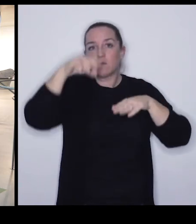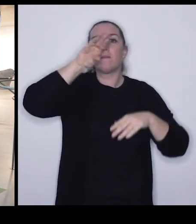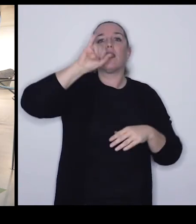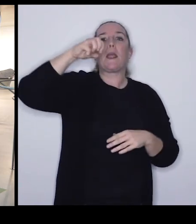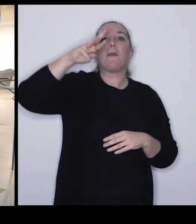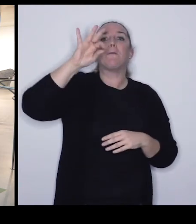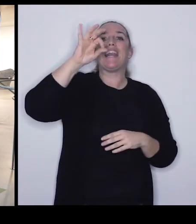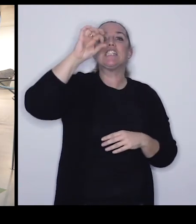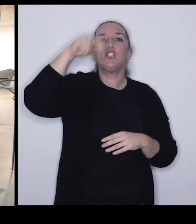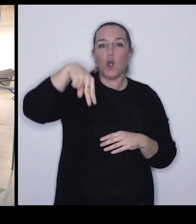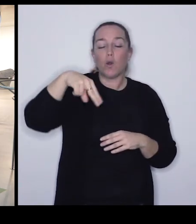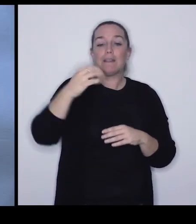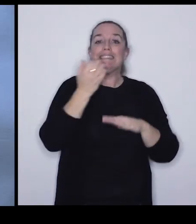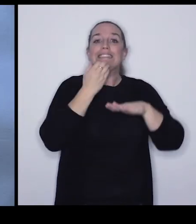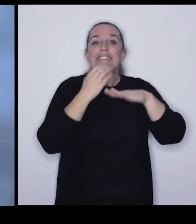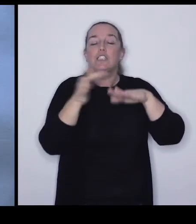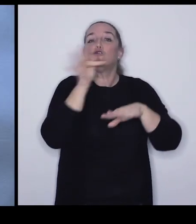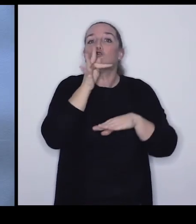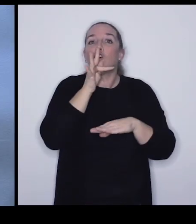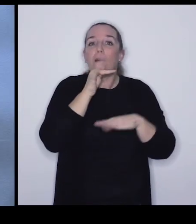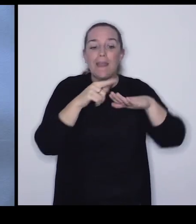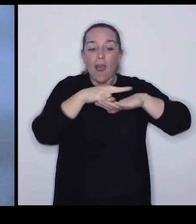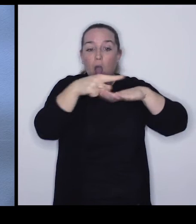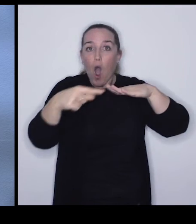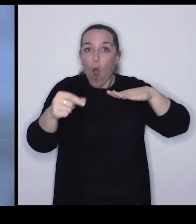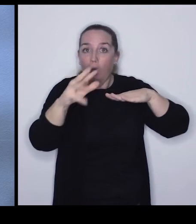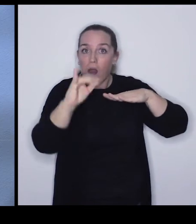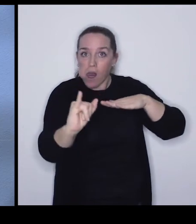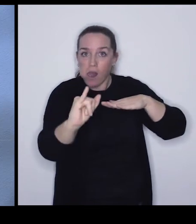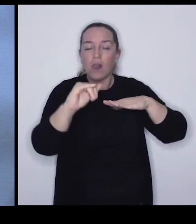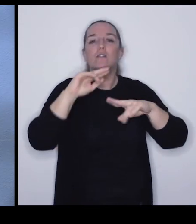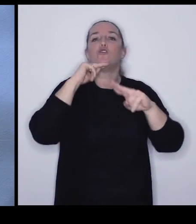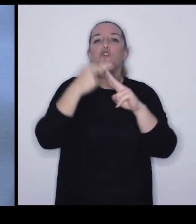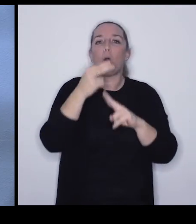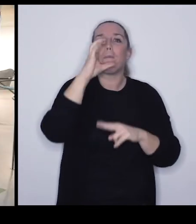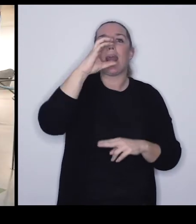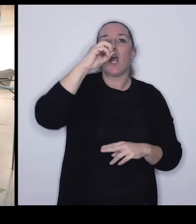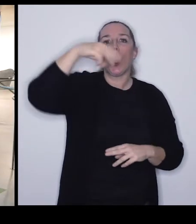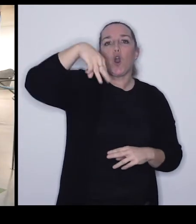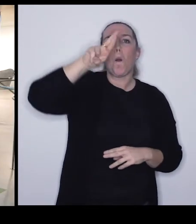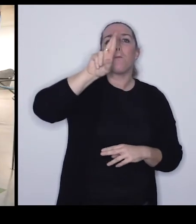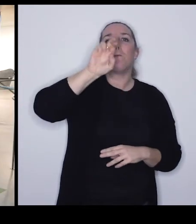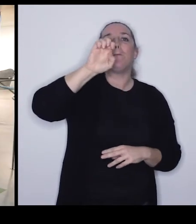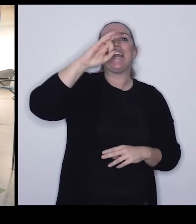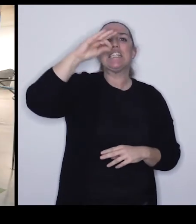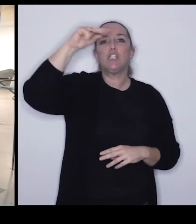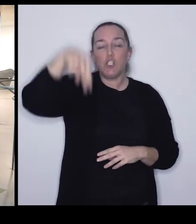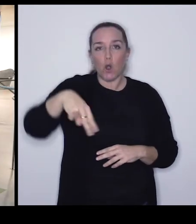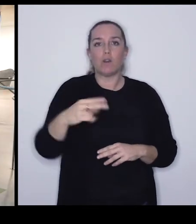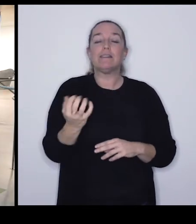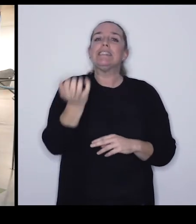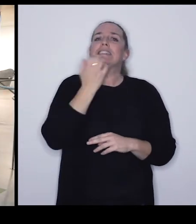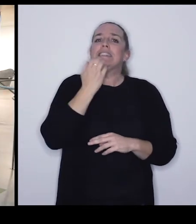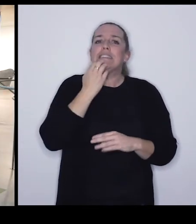quedan restos orgánicos de la hoja... ...estaríamos hablando de comprensión... ...si lo que fosiliza son